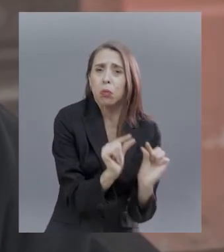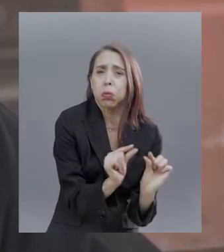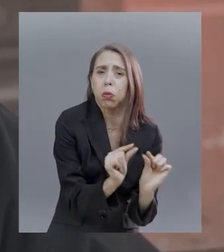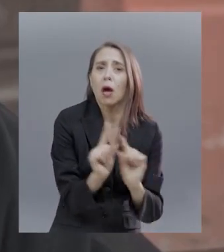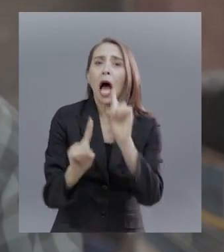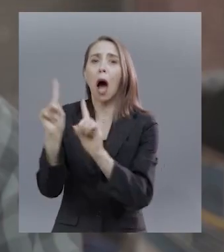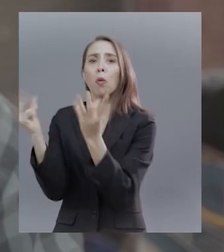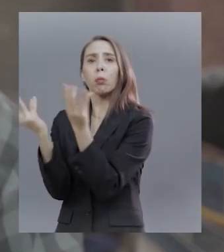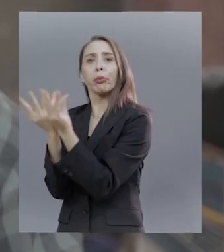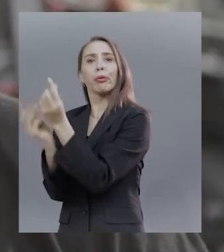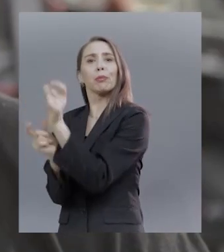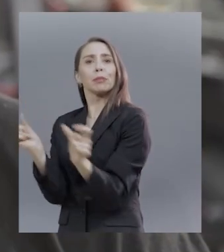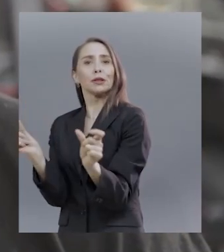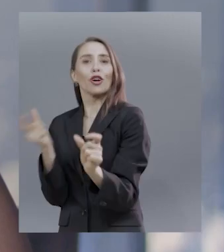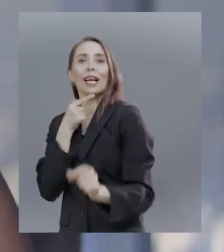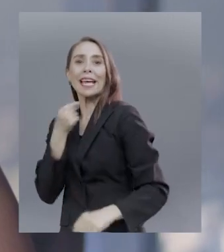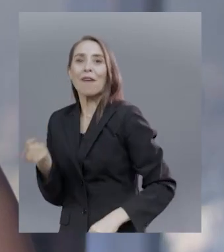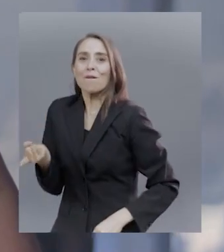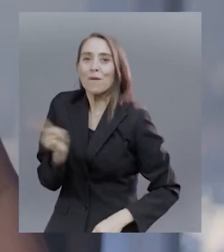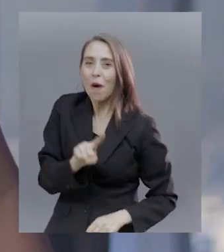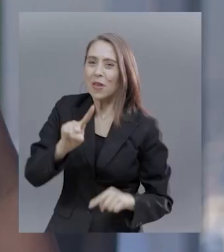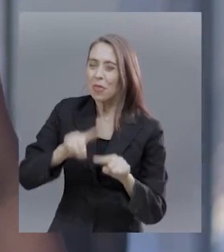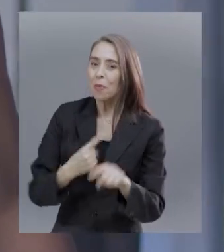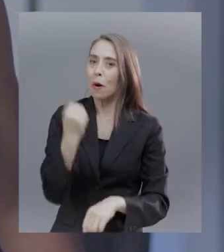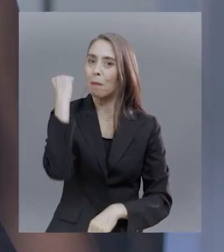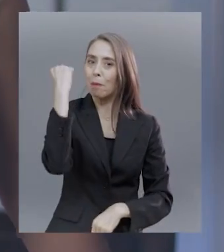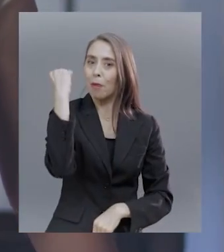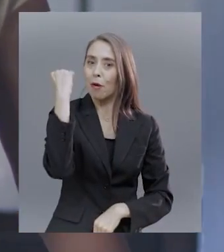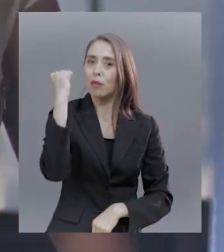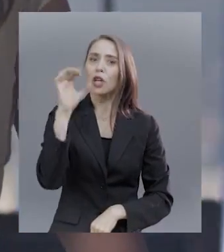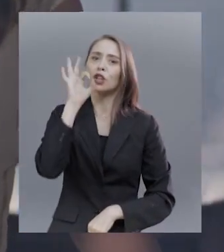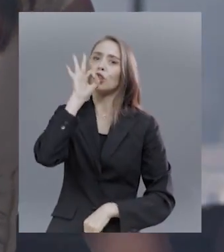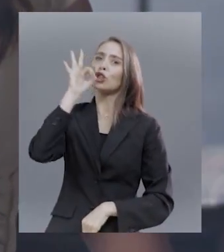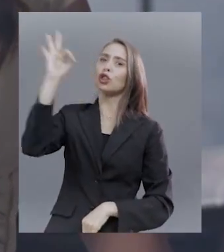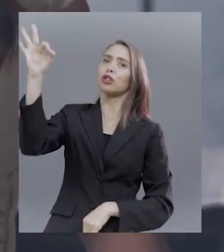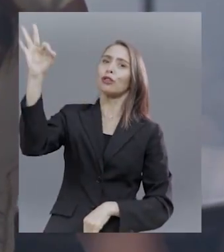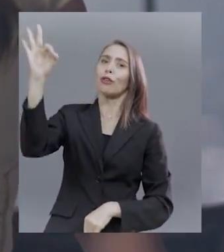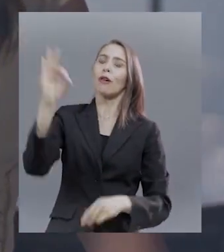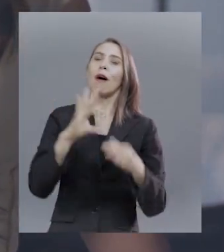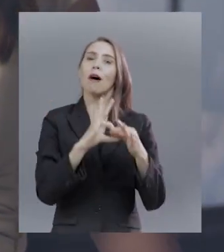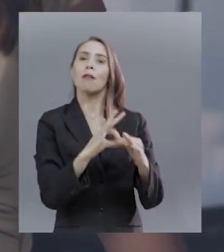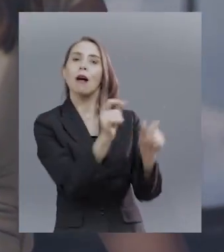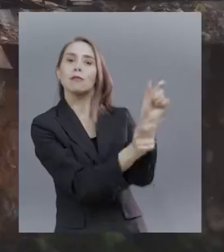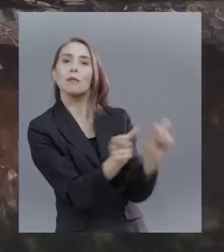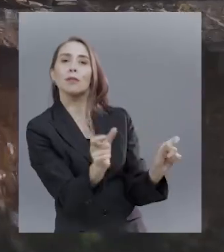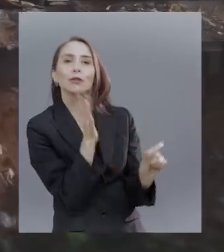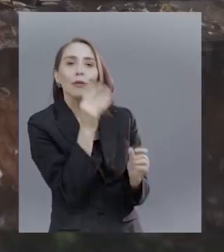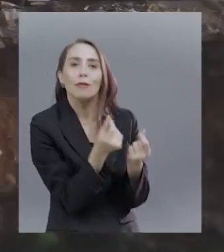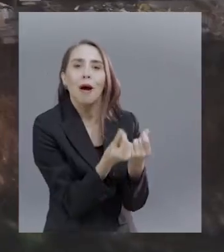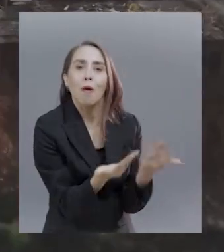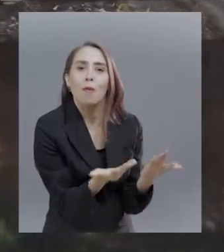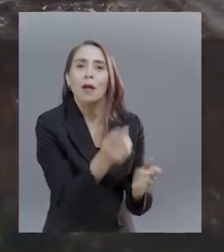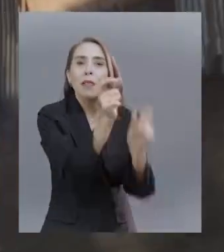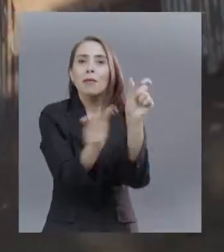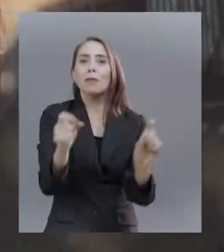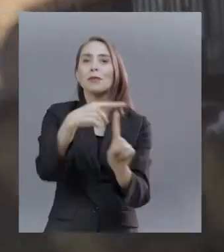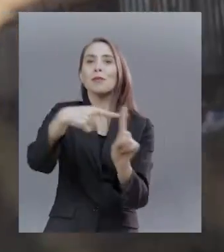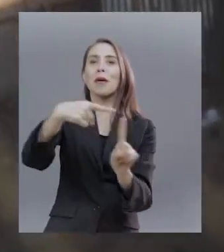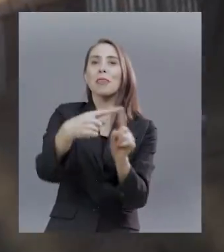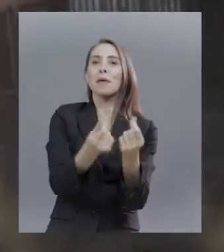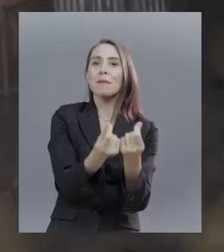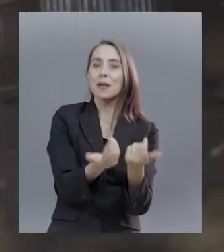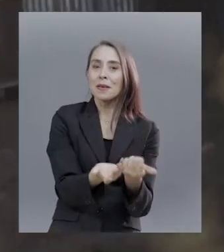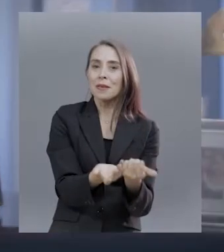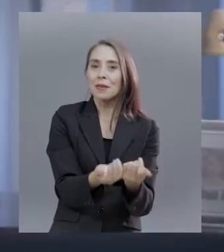con salarios injustos Mientras algunos pocos Que quieren regresar una vez más al poder Se enriquecen a costa de la dignidad de los humildes